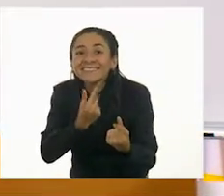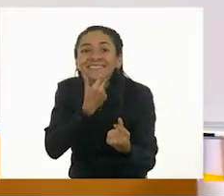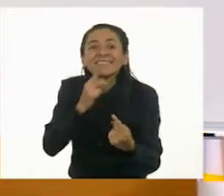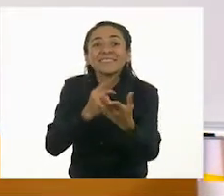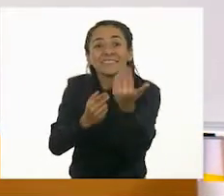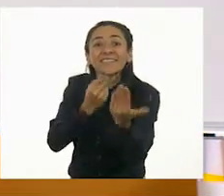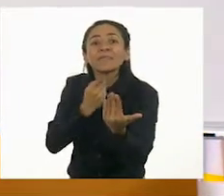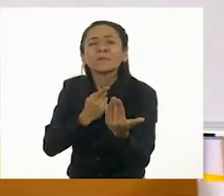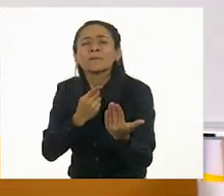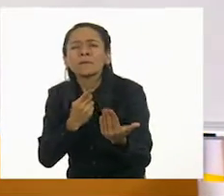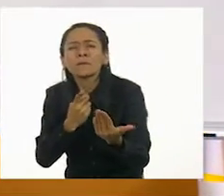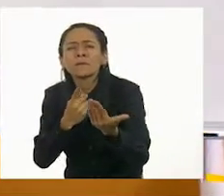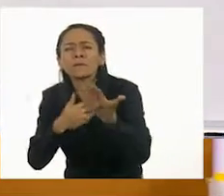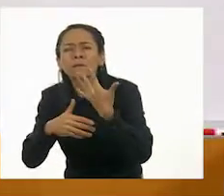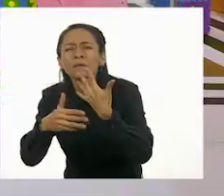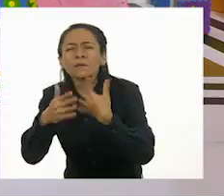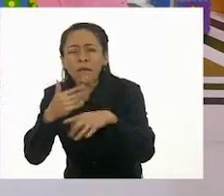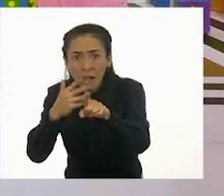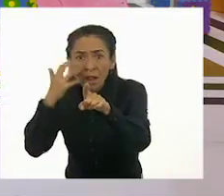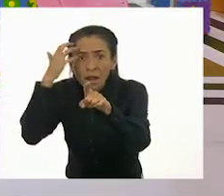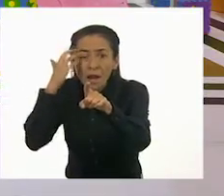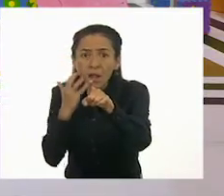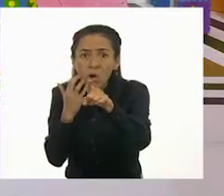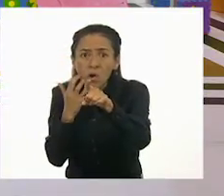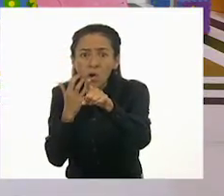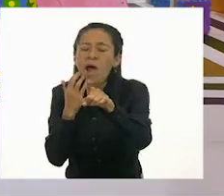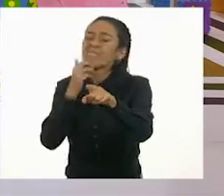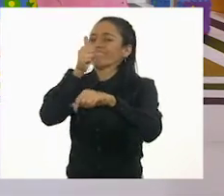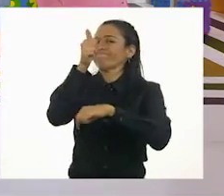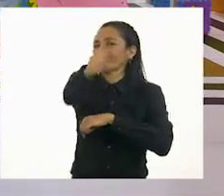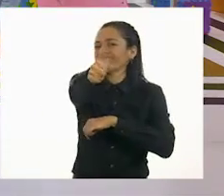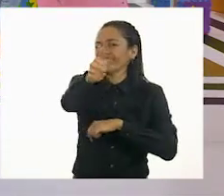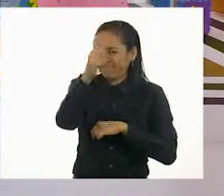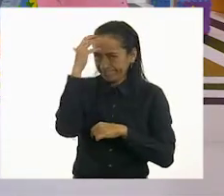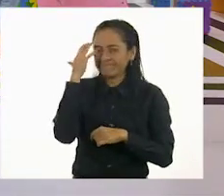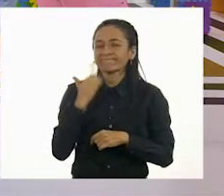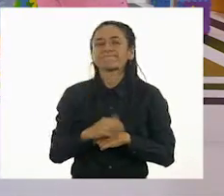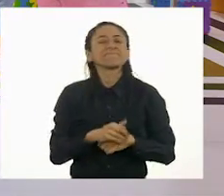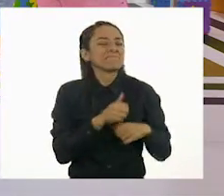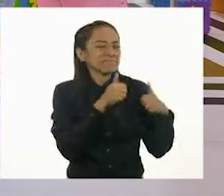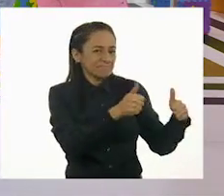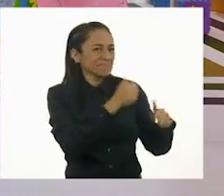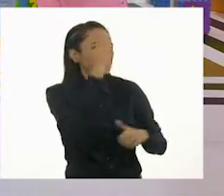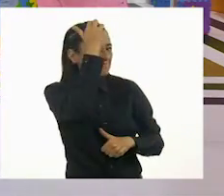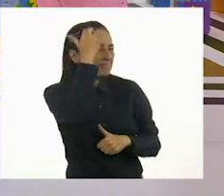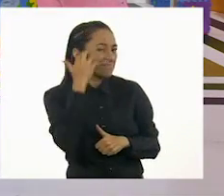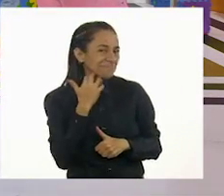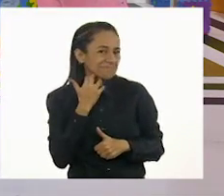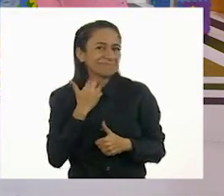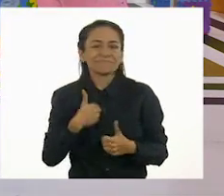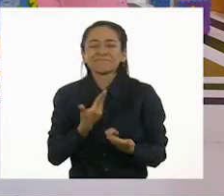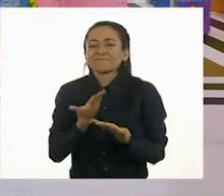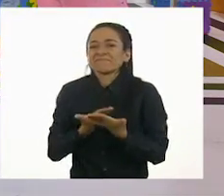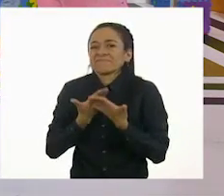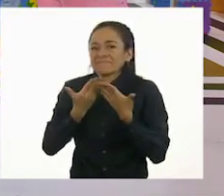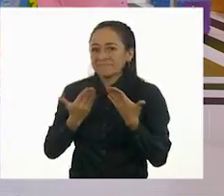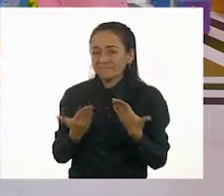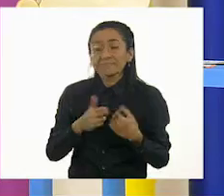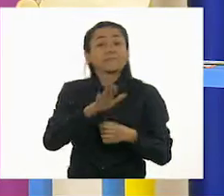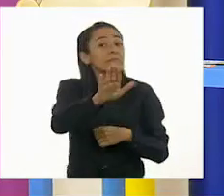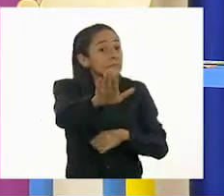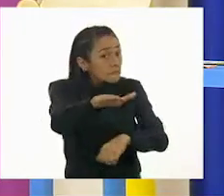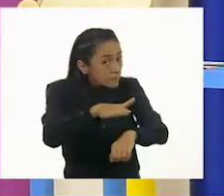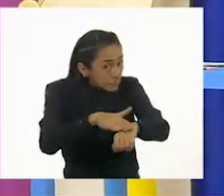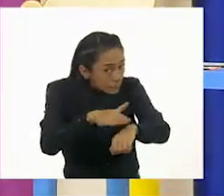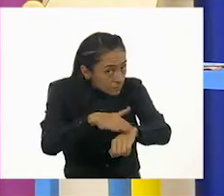¿El león? Muy bien. Muy bien, el león. Vamos a dibujar un Recuerden que